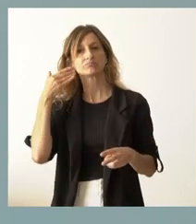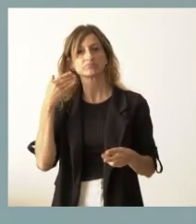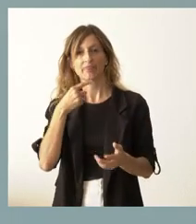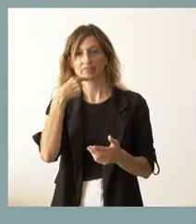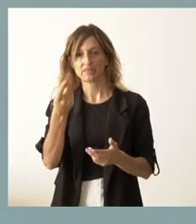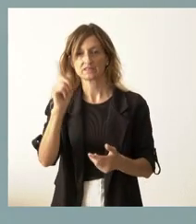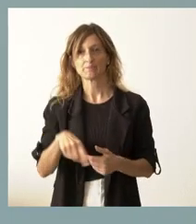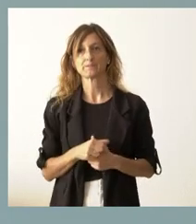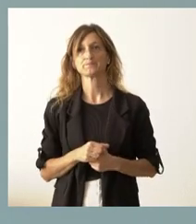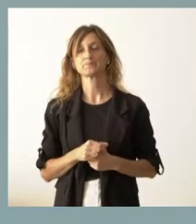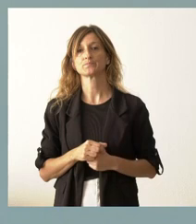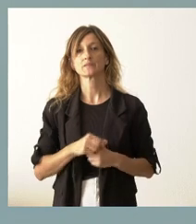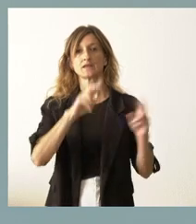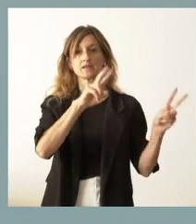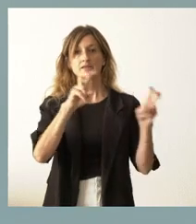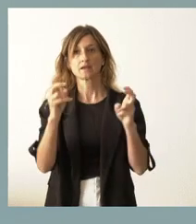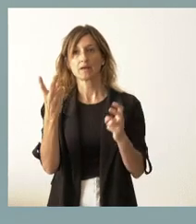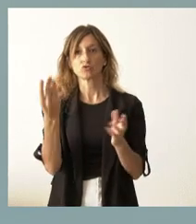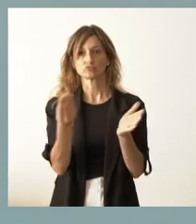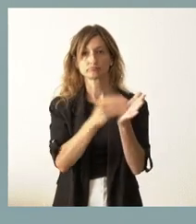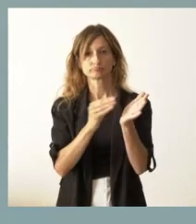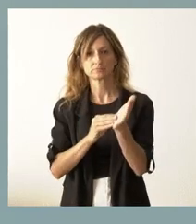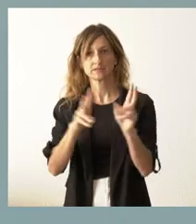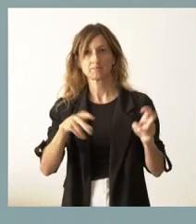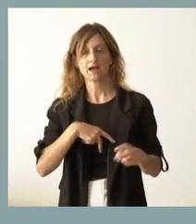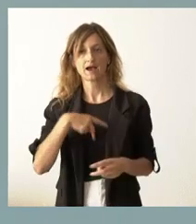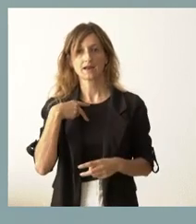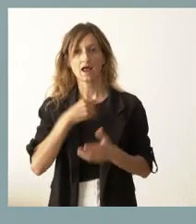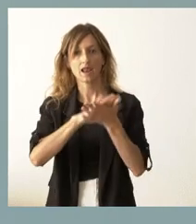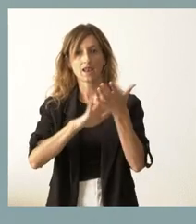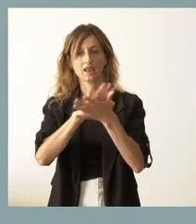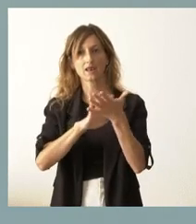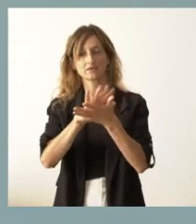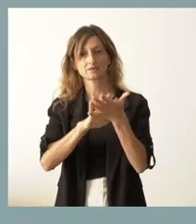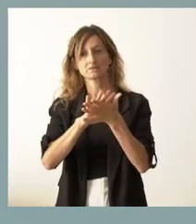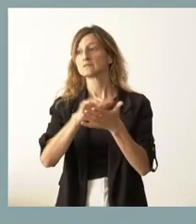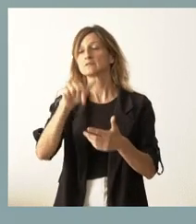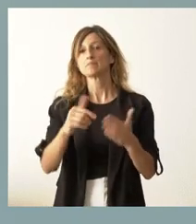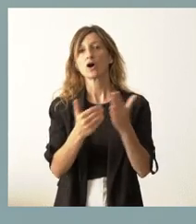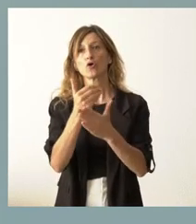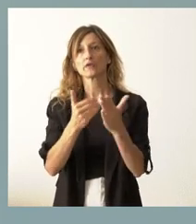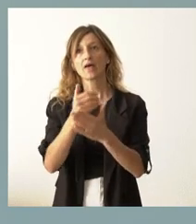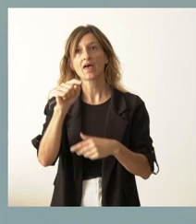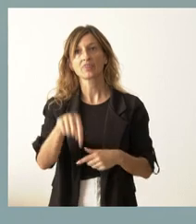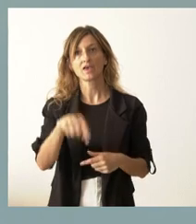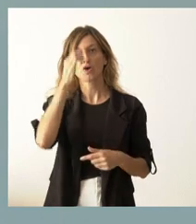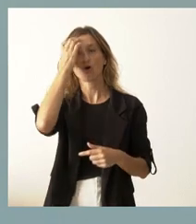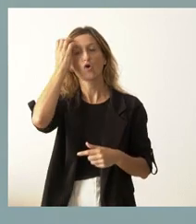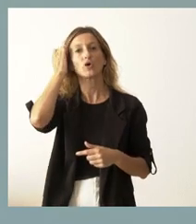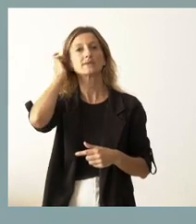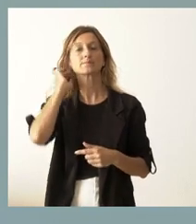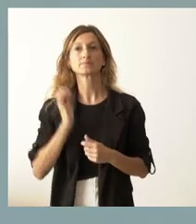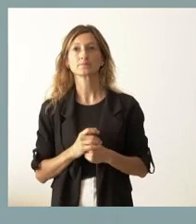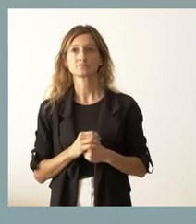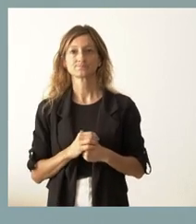manifiesto. Dos temas añadidos de carácter general, que también hemos tratado en la jornada de hoy, sin perjuicio de que